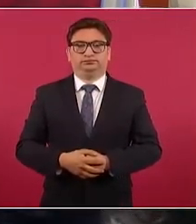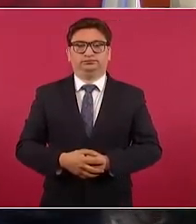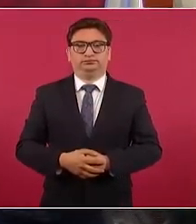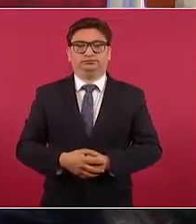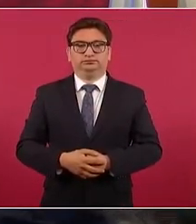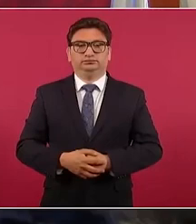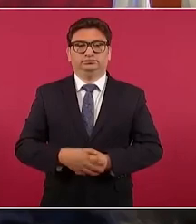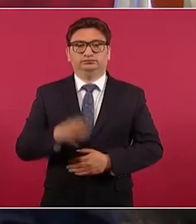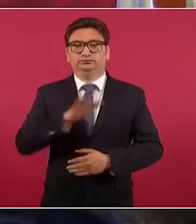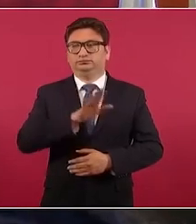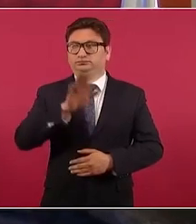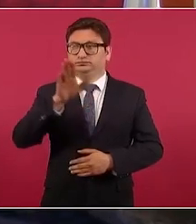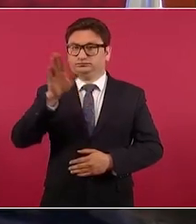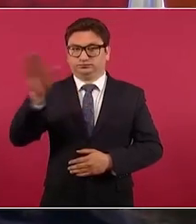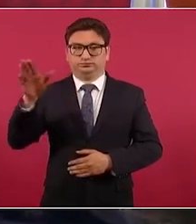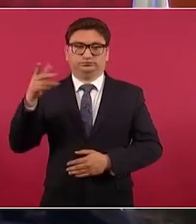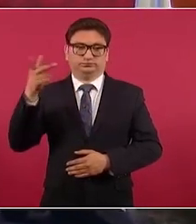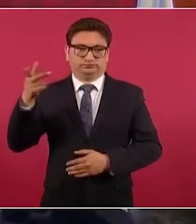hasta Progreso.